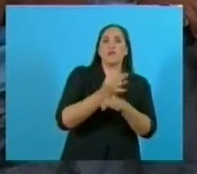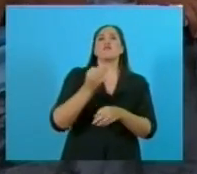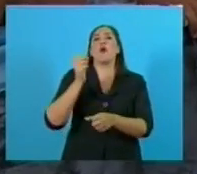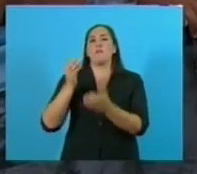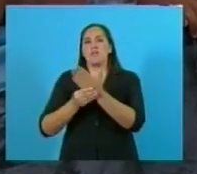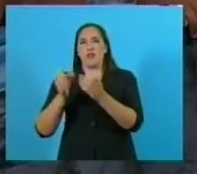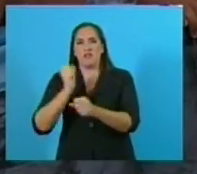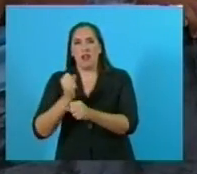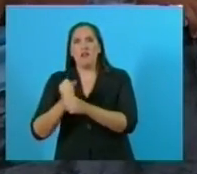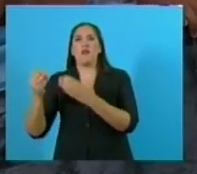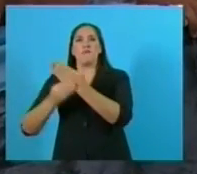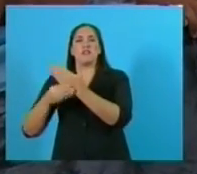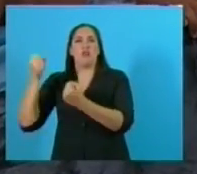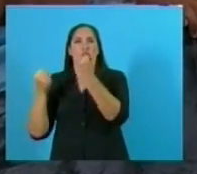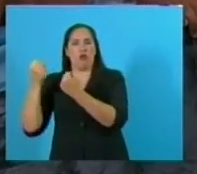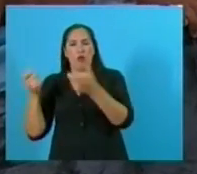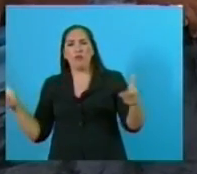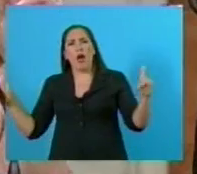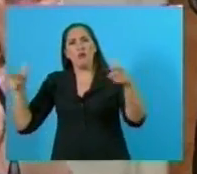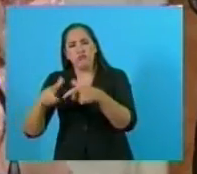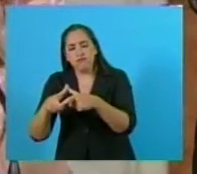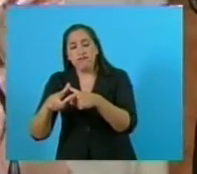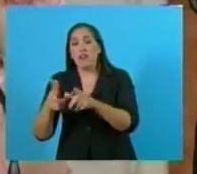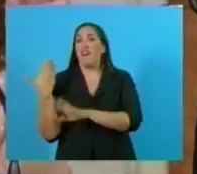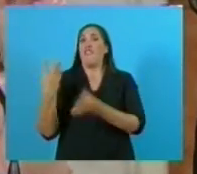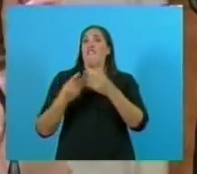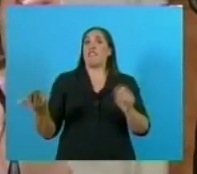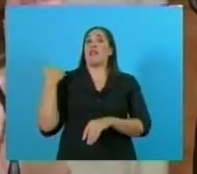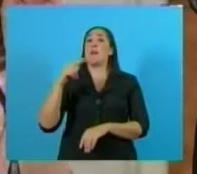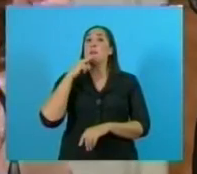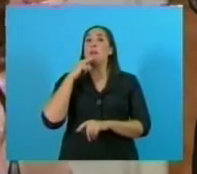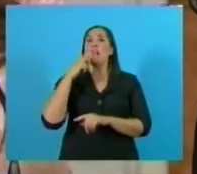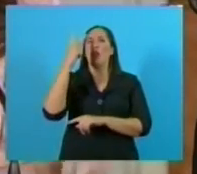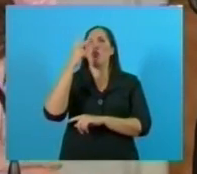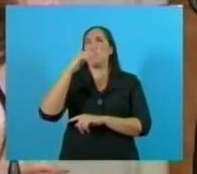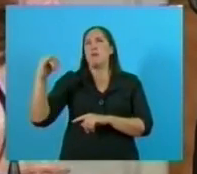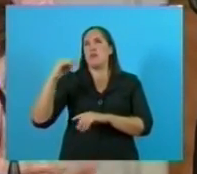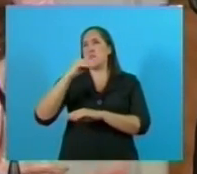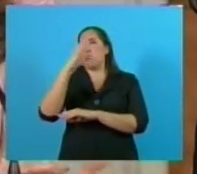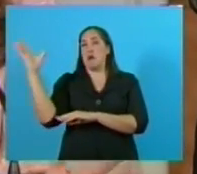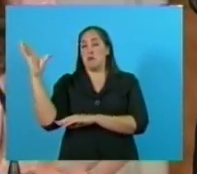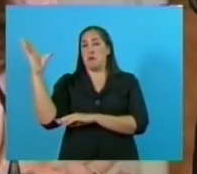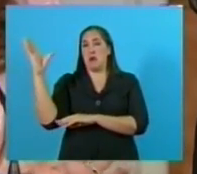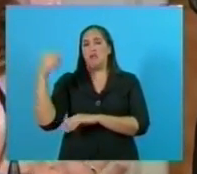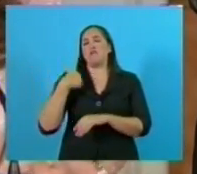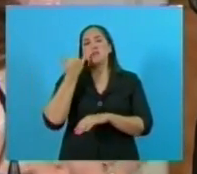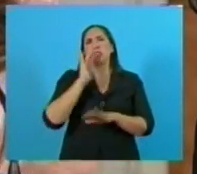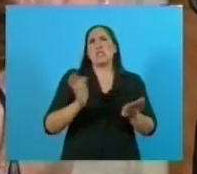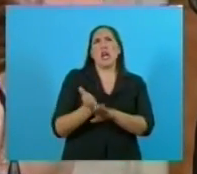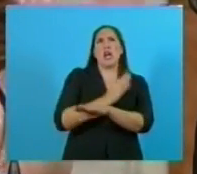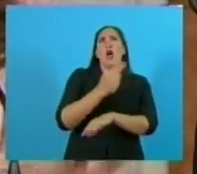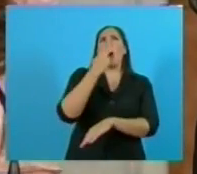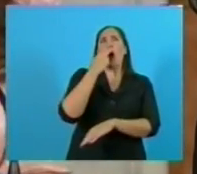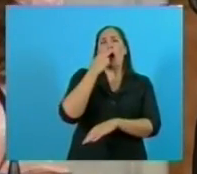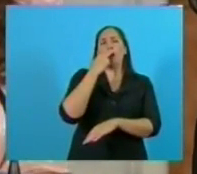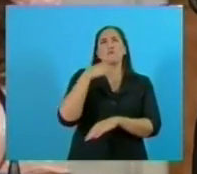y que terminó el viernes a las 2 y media de la madrugada, yo ya me había acostado a las 11, fue la última